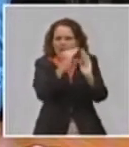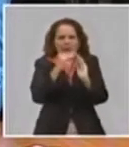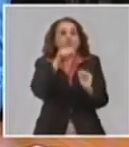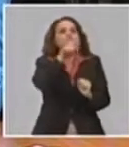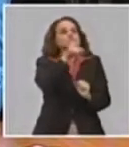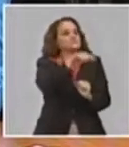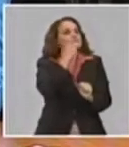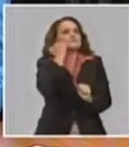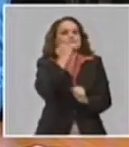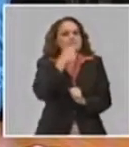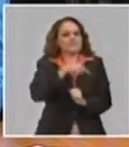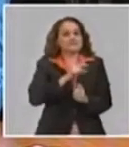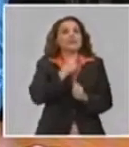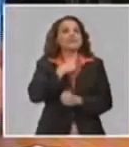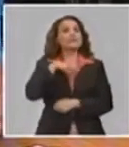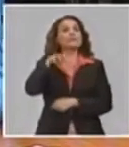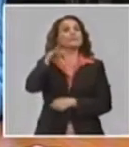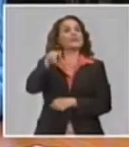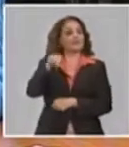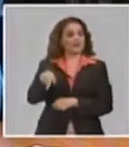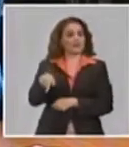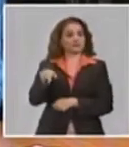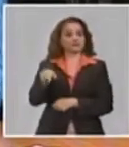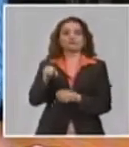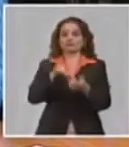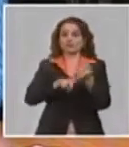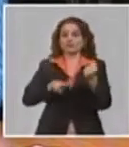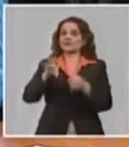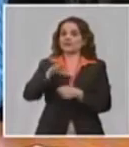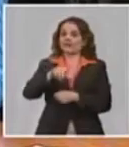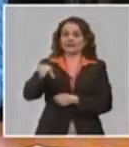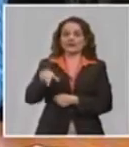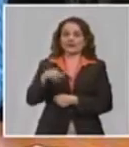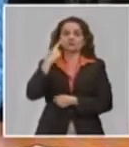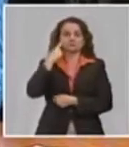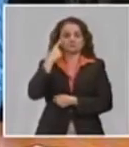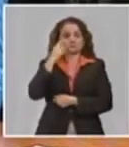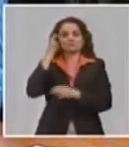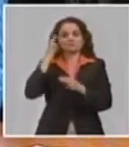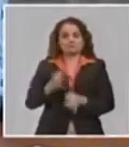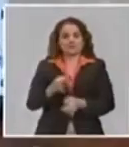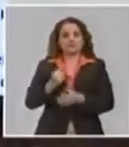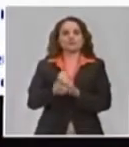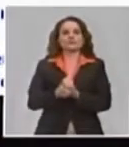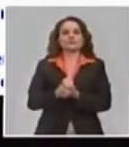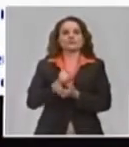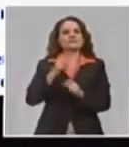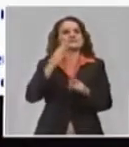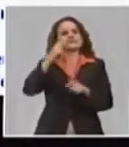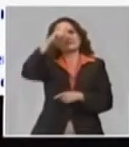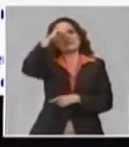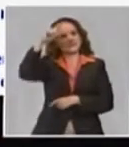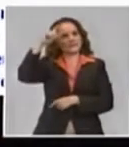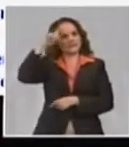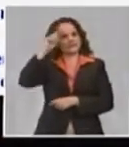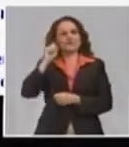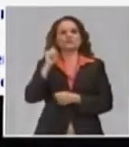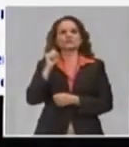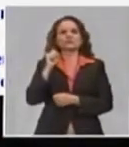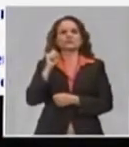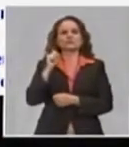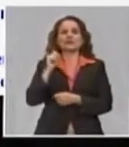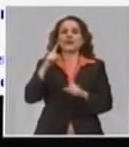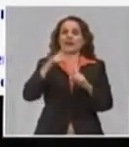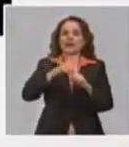ejemplo, lo que tiene aplicado Pinar del Río, proporcionalmente con la cantidad de trabajadores que tiene Pinar del Río, Santispíritu, Las